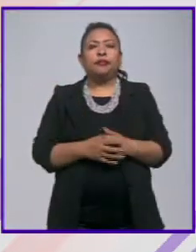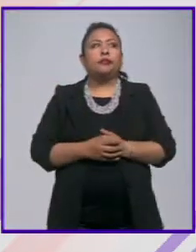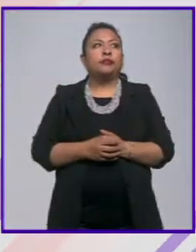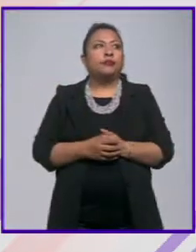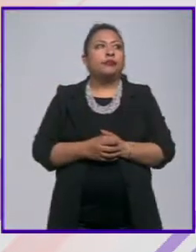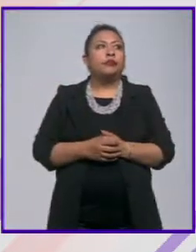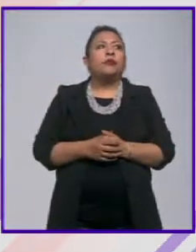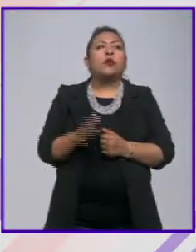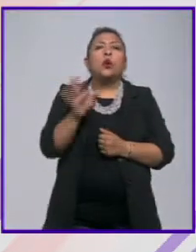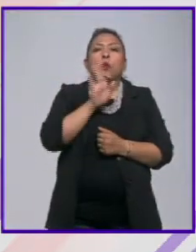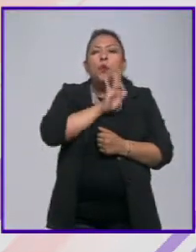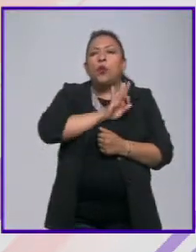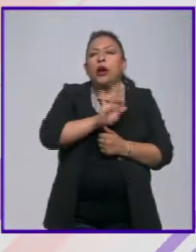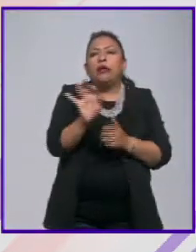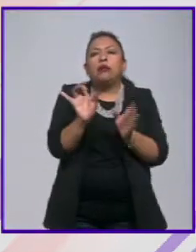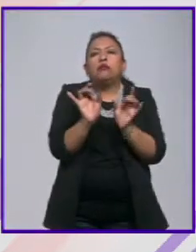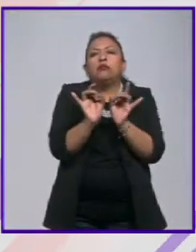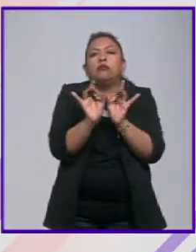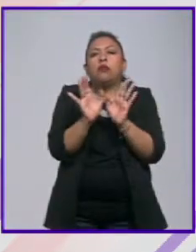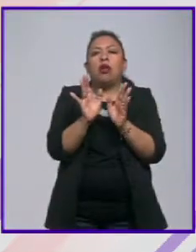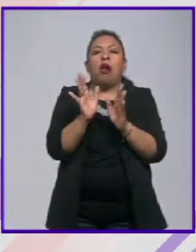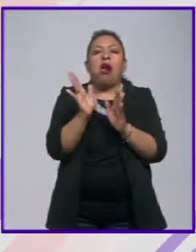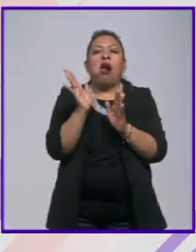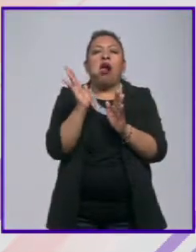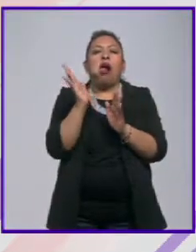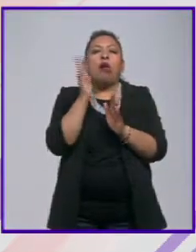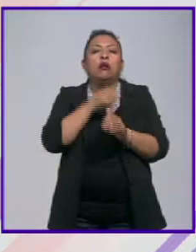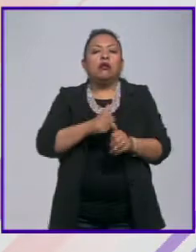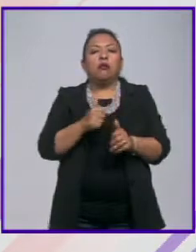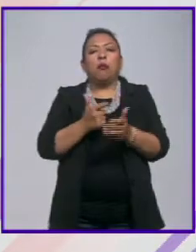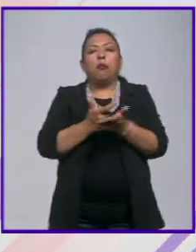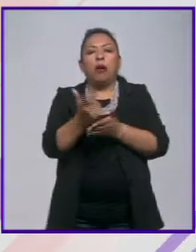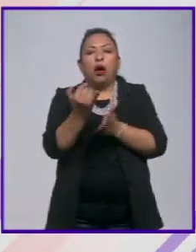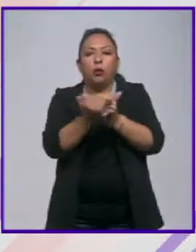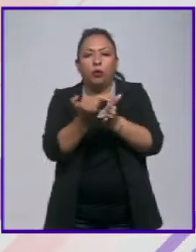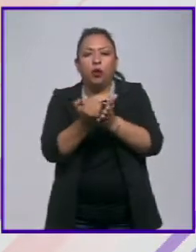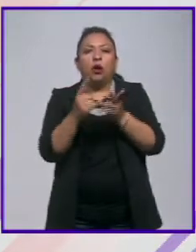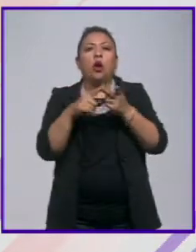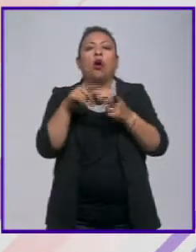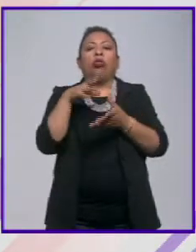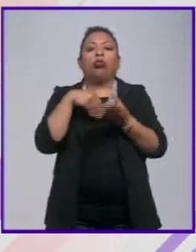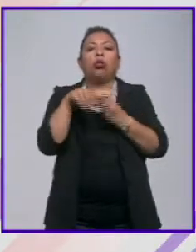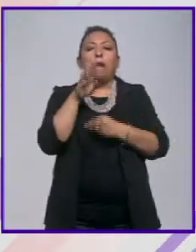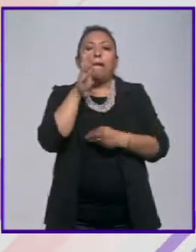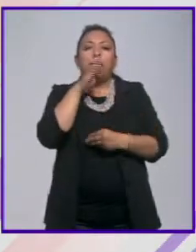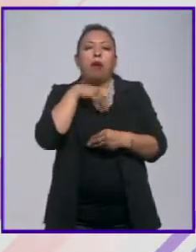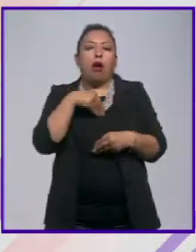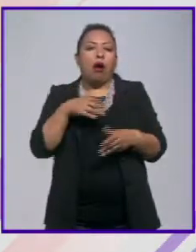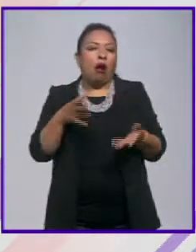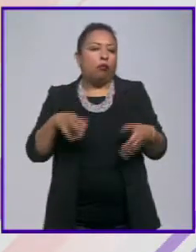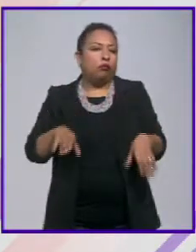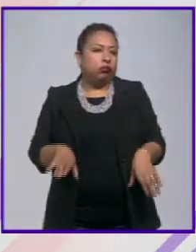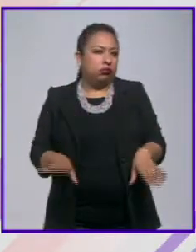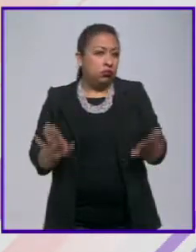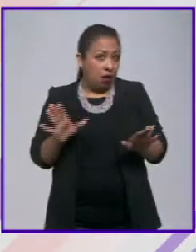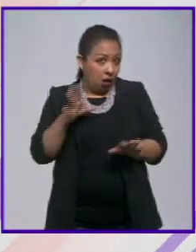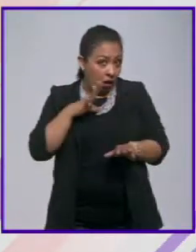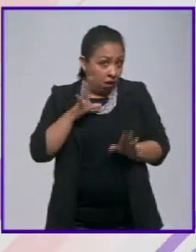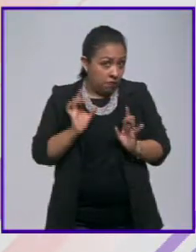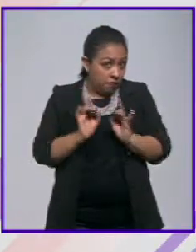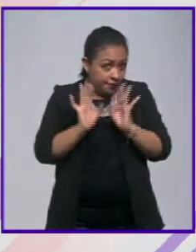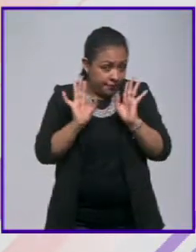se puede dar el caso de evasión fiscal o de mal manejo de los recursos ¿ha habido casos? pero